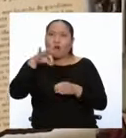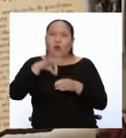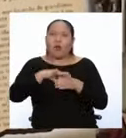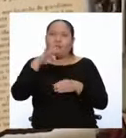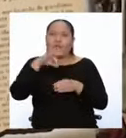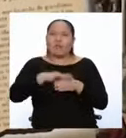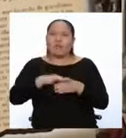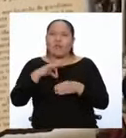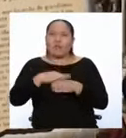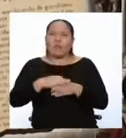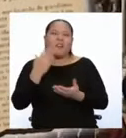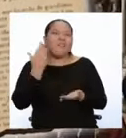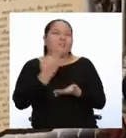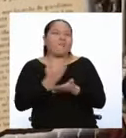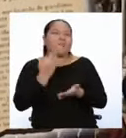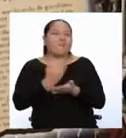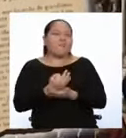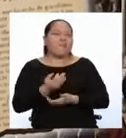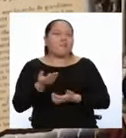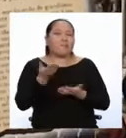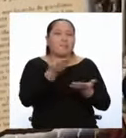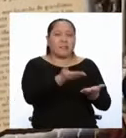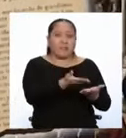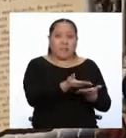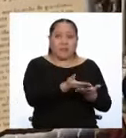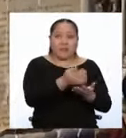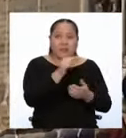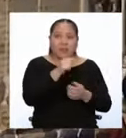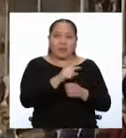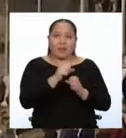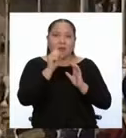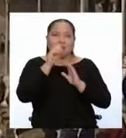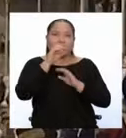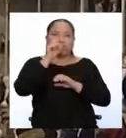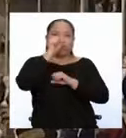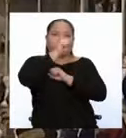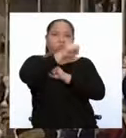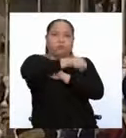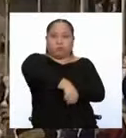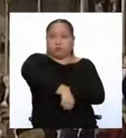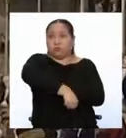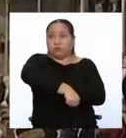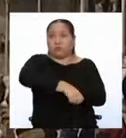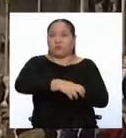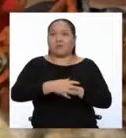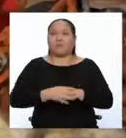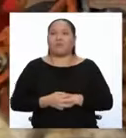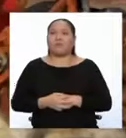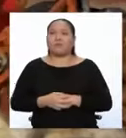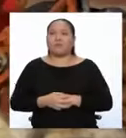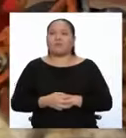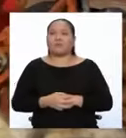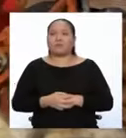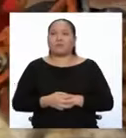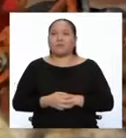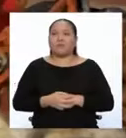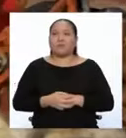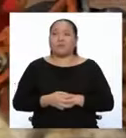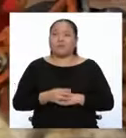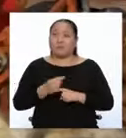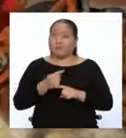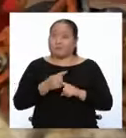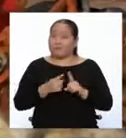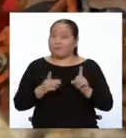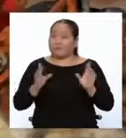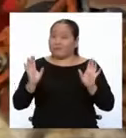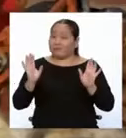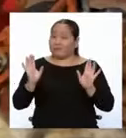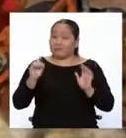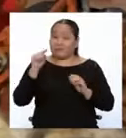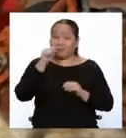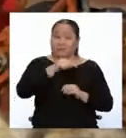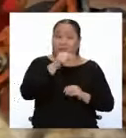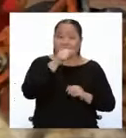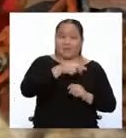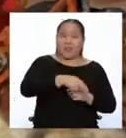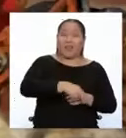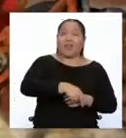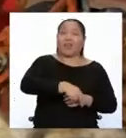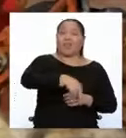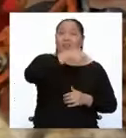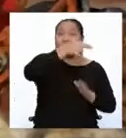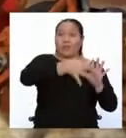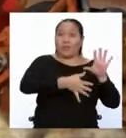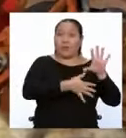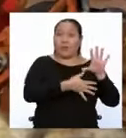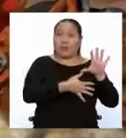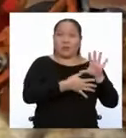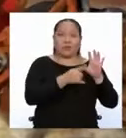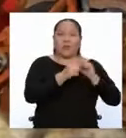comerciantes norteamericanos y provocar su ruina. ¡Qué pesados! Pero ya sabes que los norteamericanos nunca